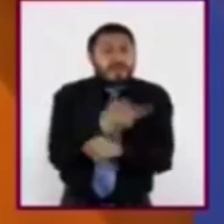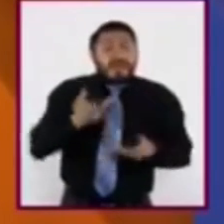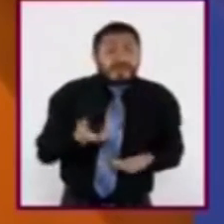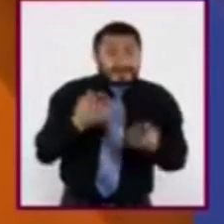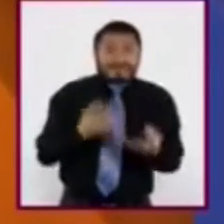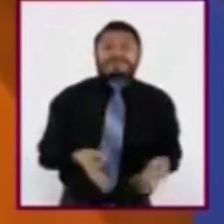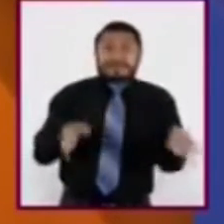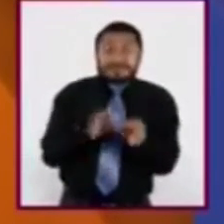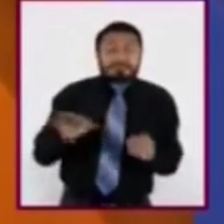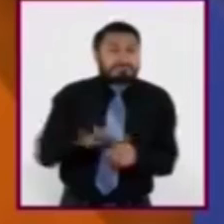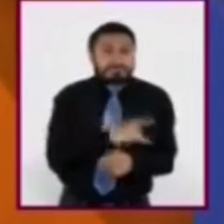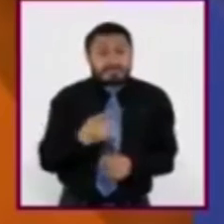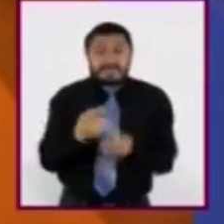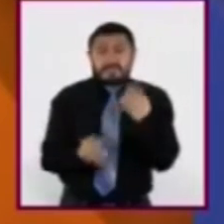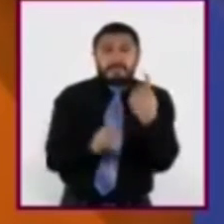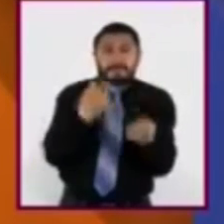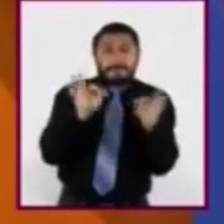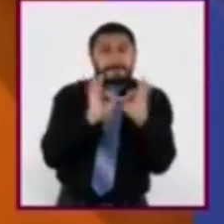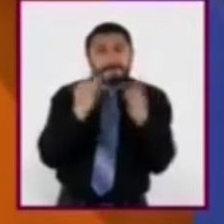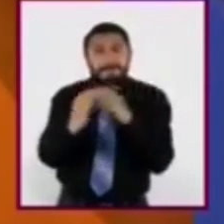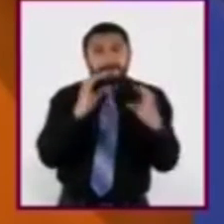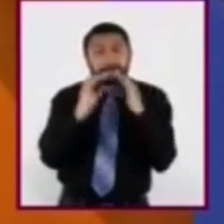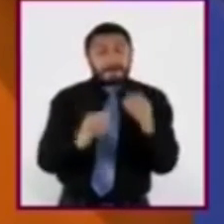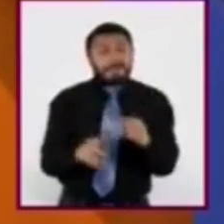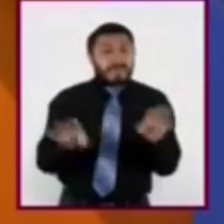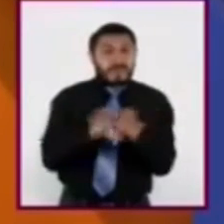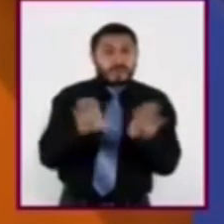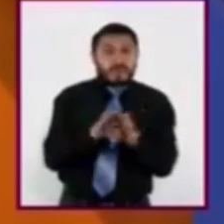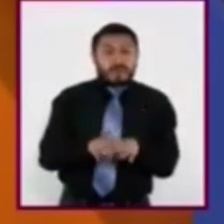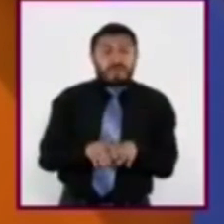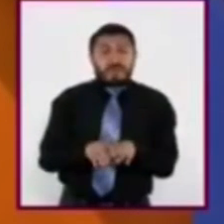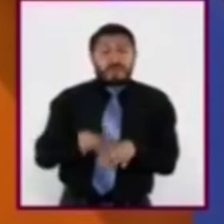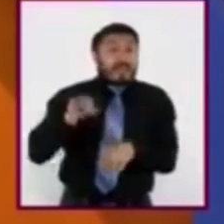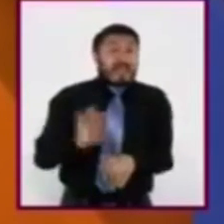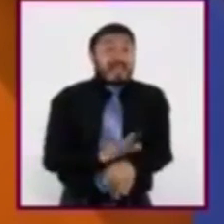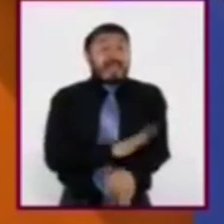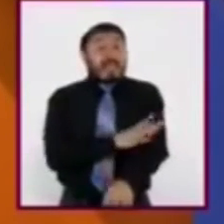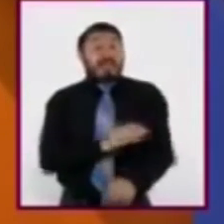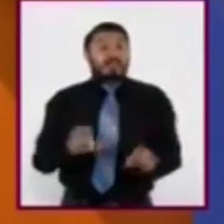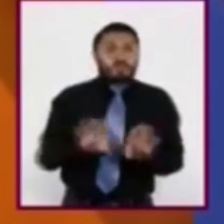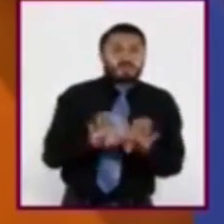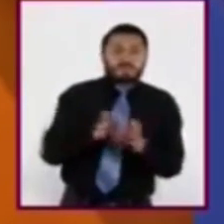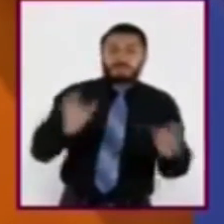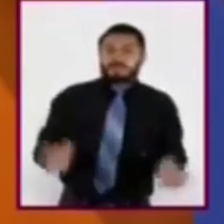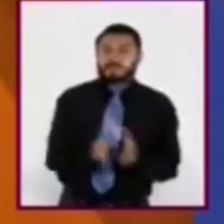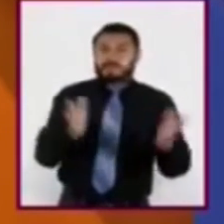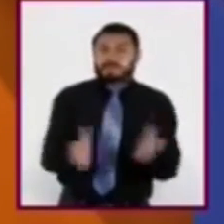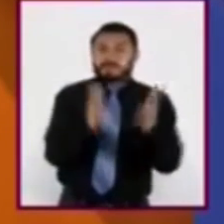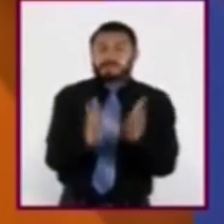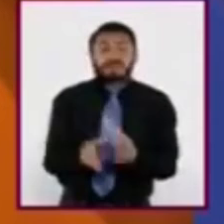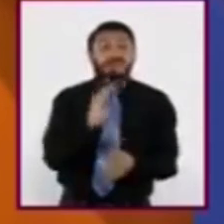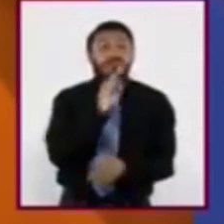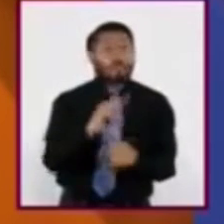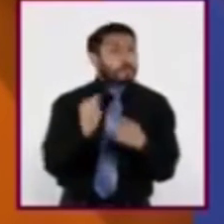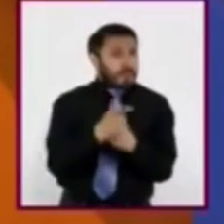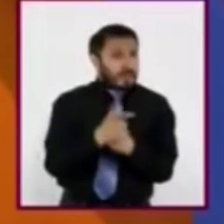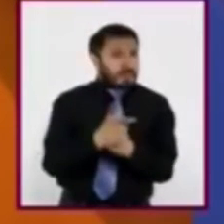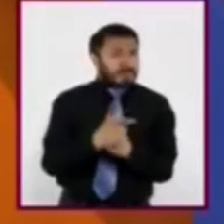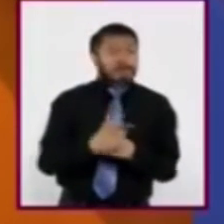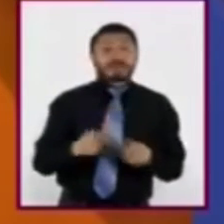porque algunos medios y plataformas son sensacionalistas o tienen la intención de promover un determinado mensaje.